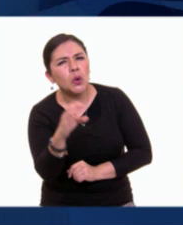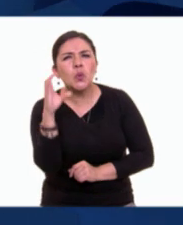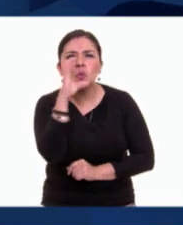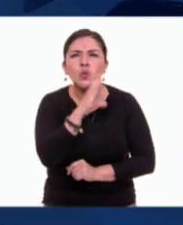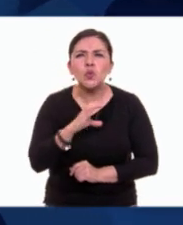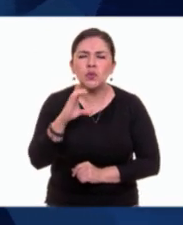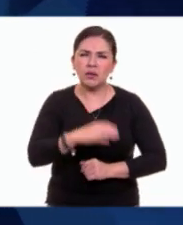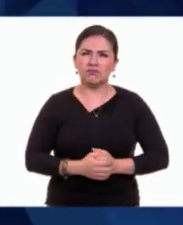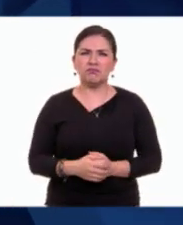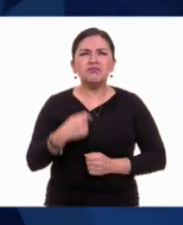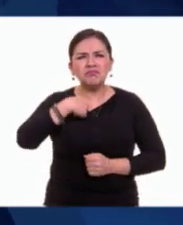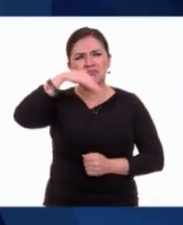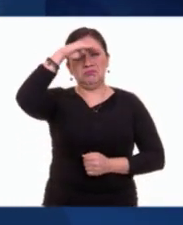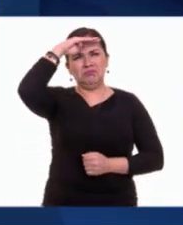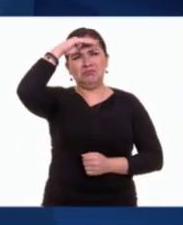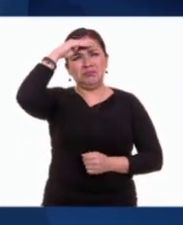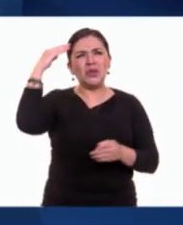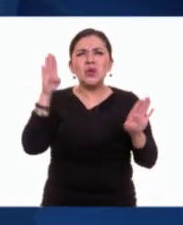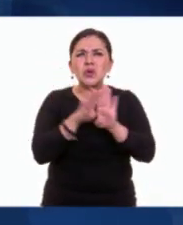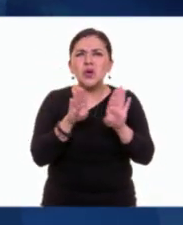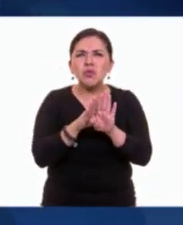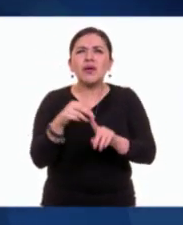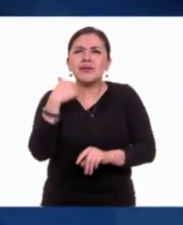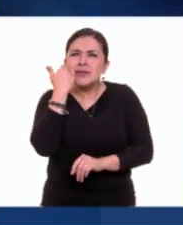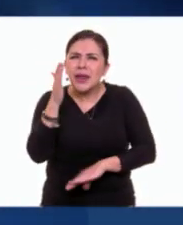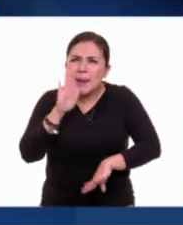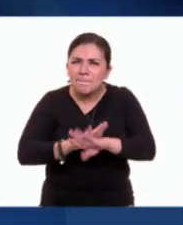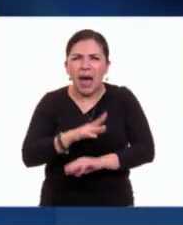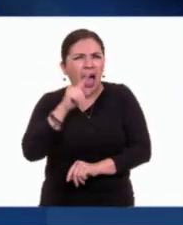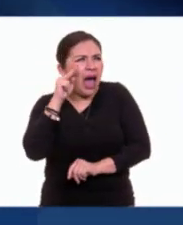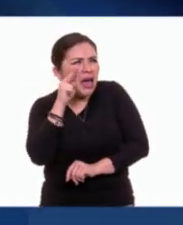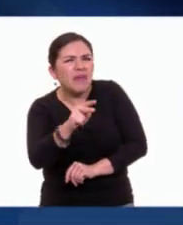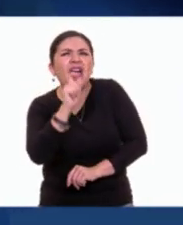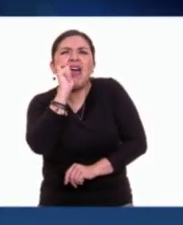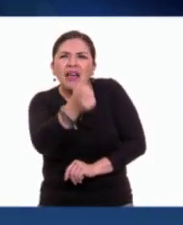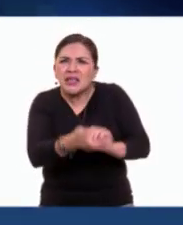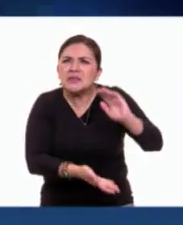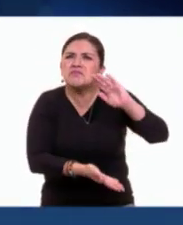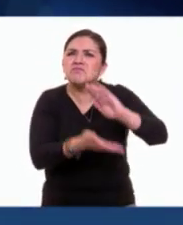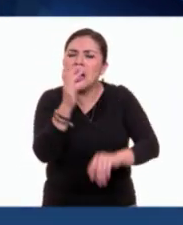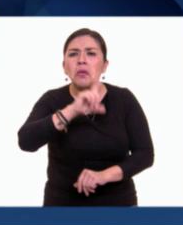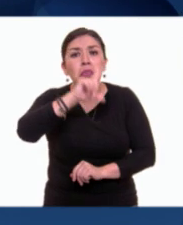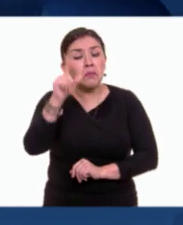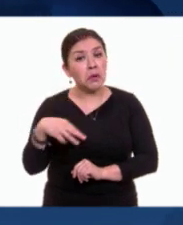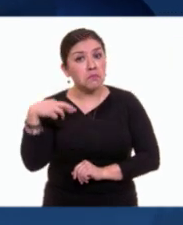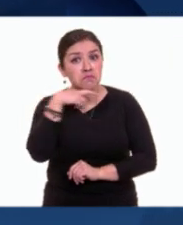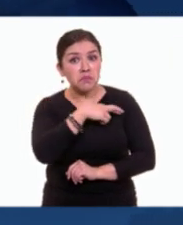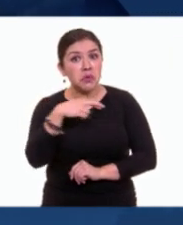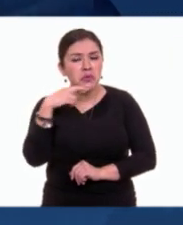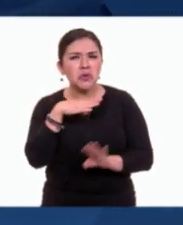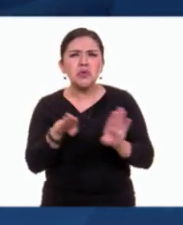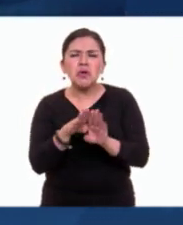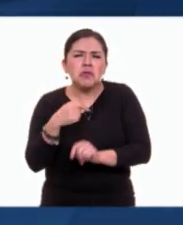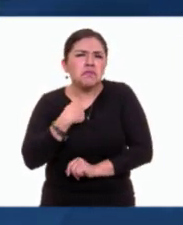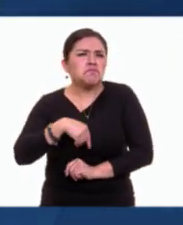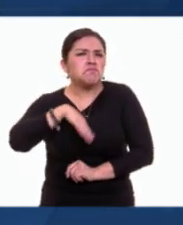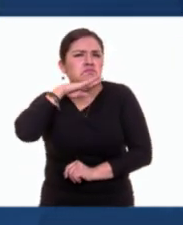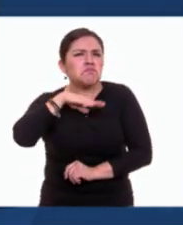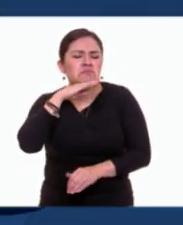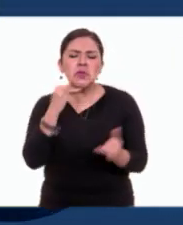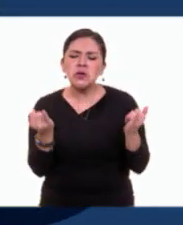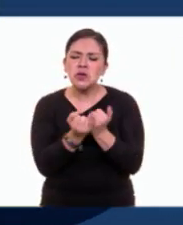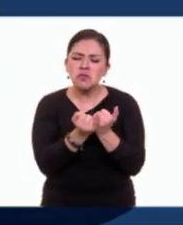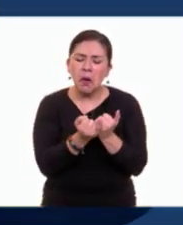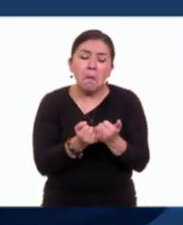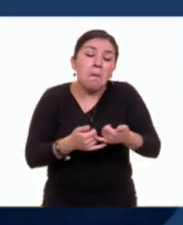Me obstiné unos instantes en querer penetrar el misterio. Más pronto, la irresistible indiferencia se dejó caer